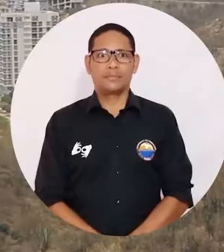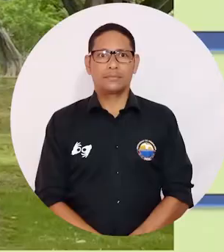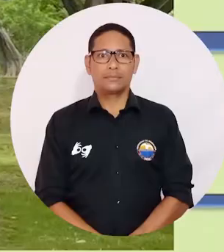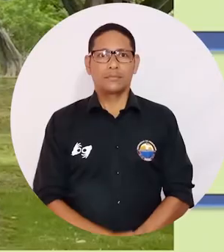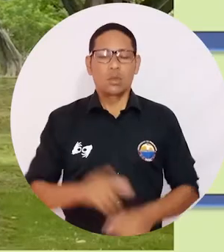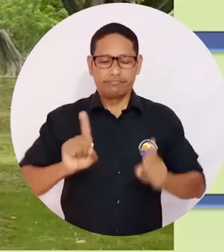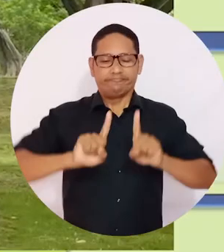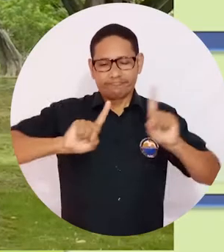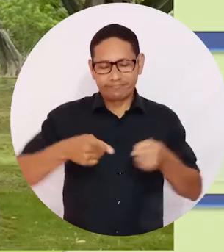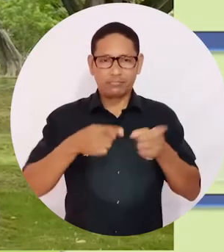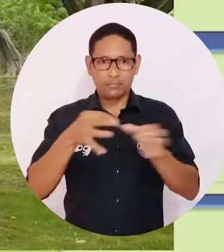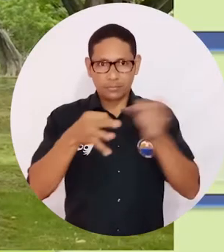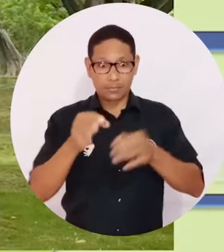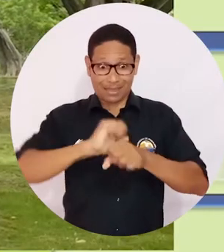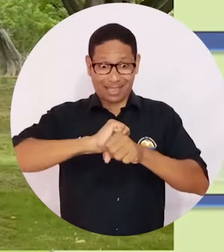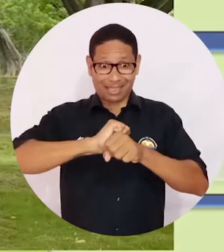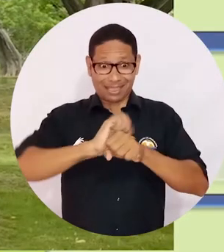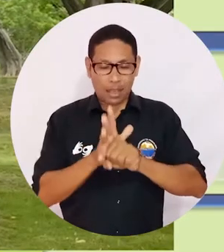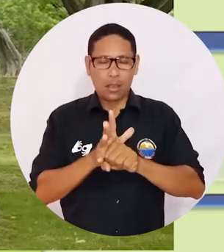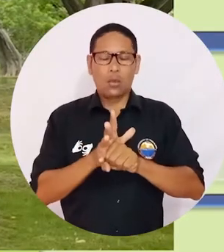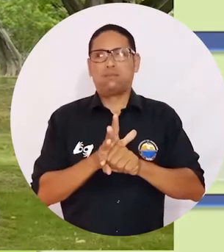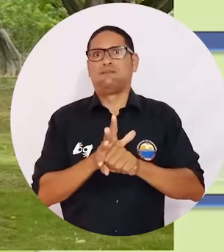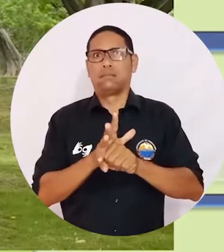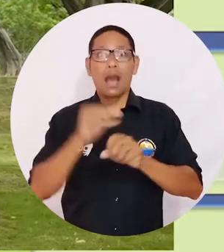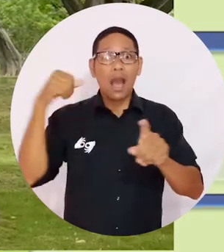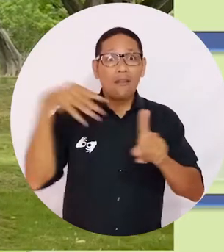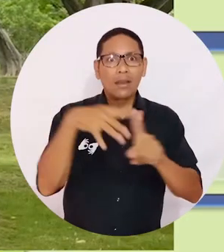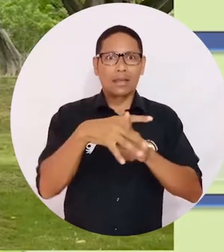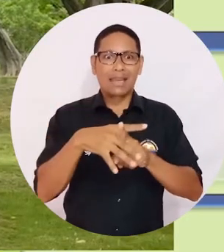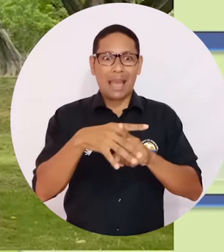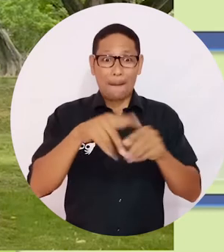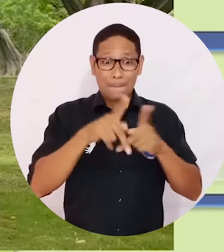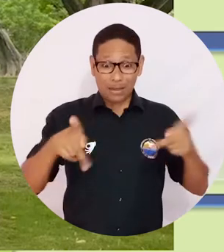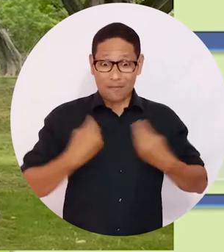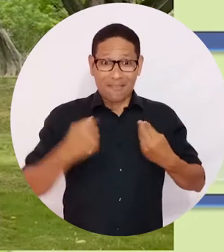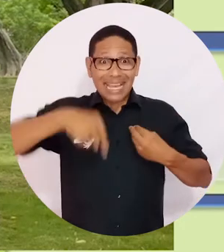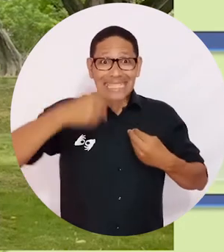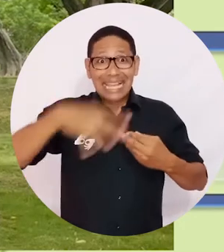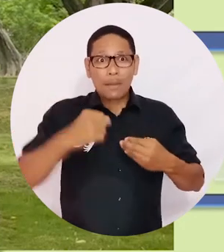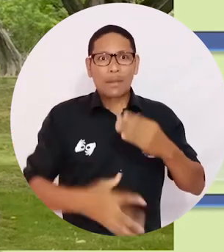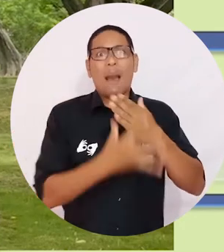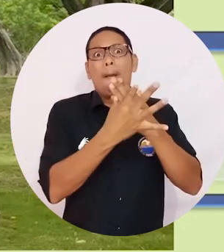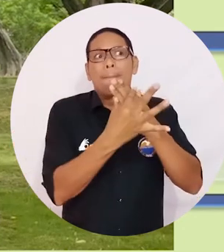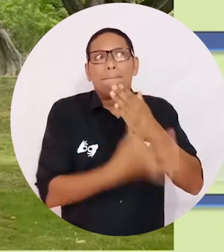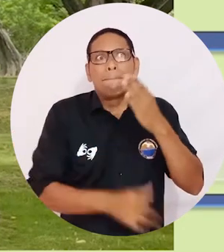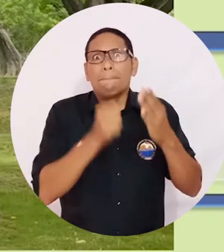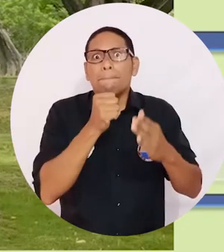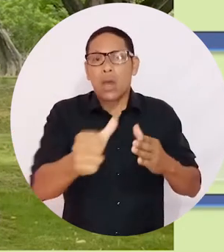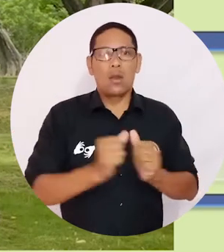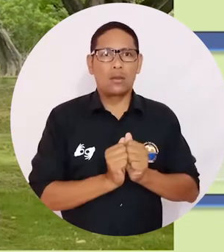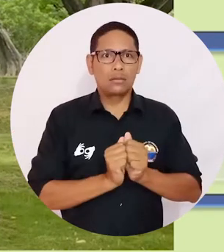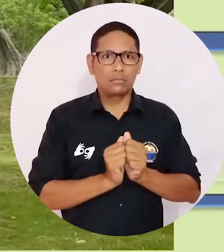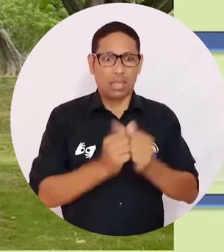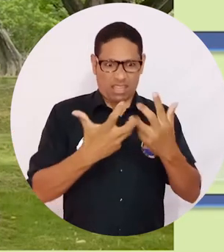En resumidas cuentas, esta pandemia ha llevado a que los samarios se empobrezcan más y el tejido empresarial,